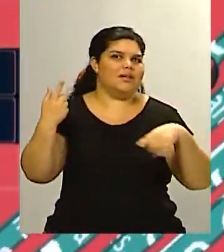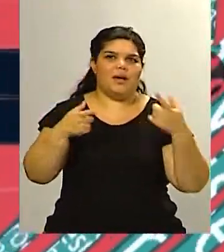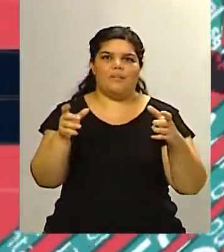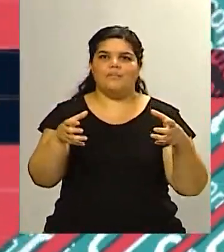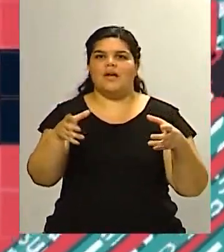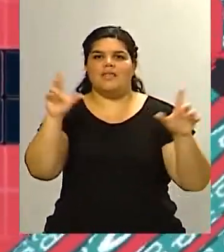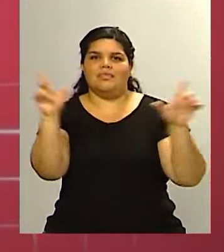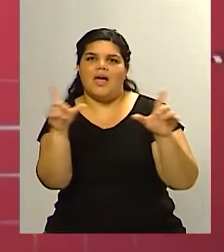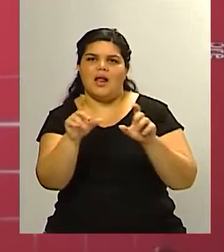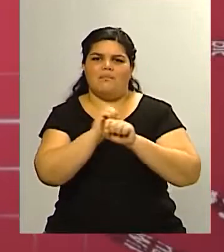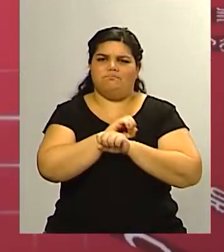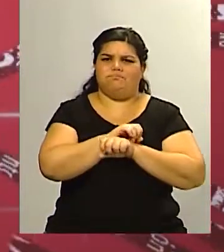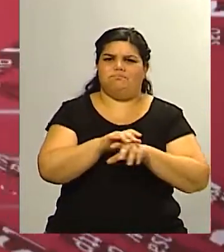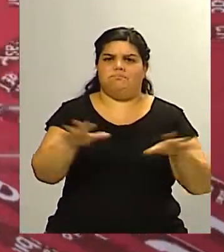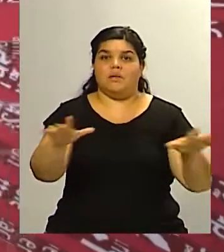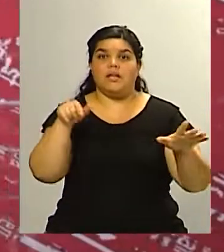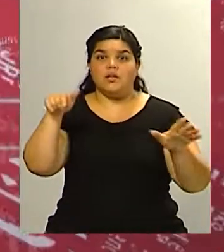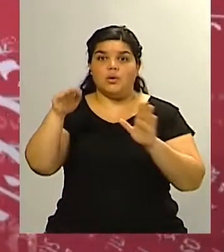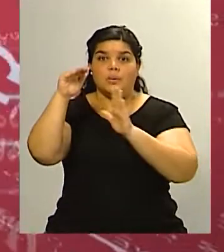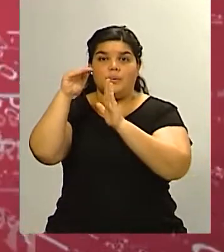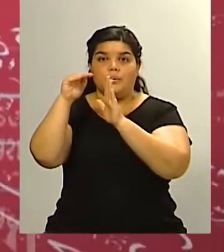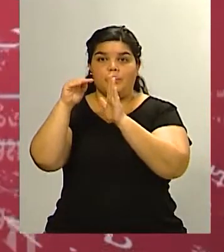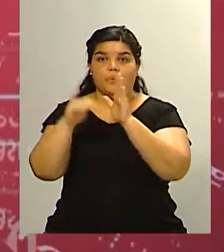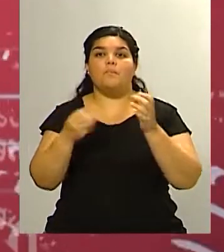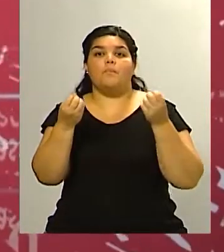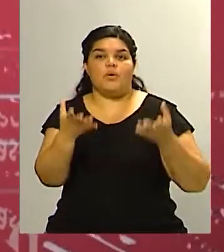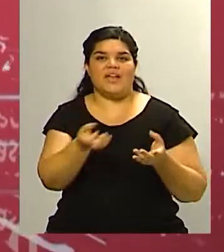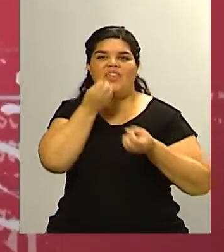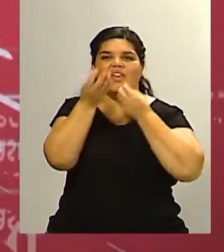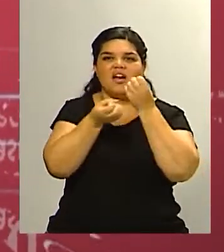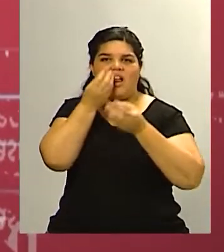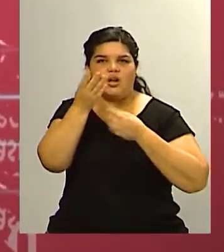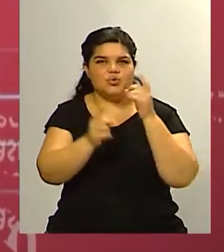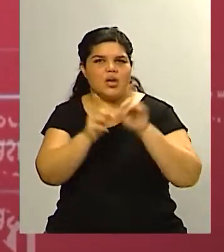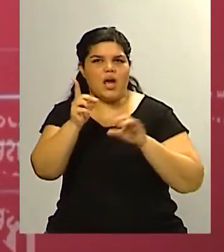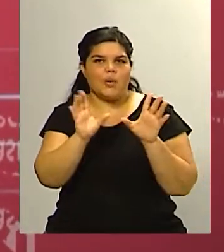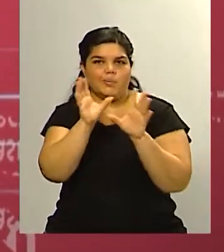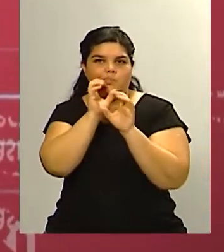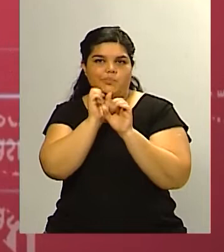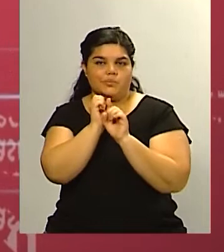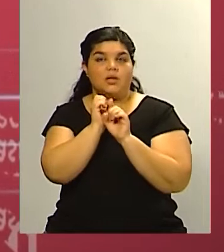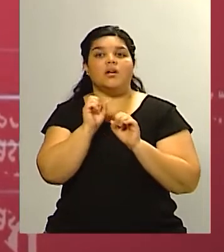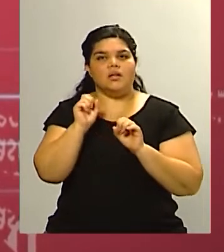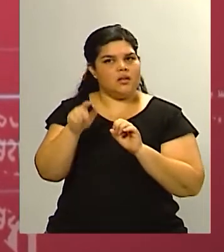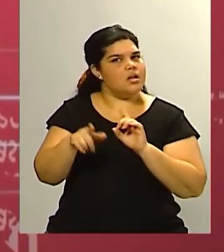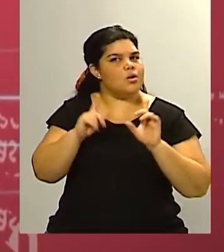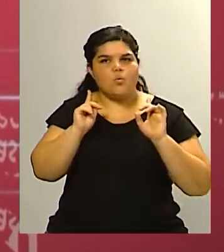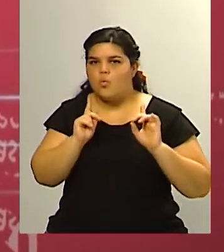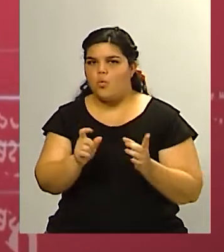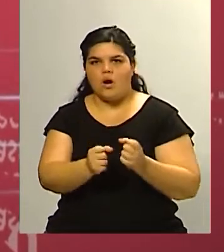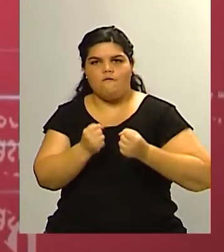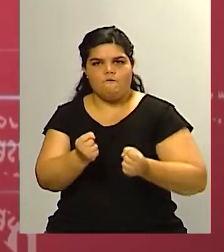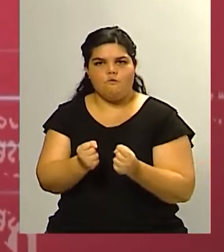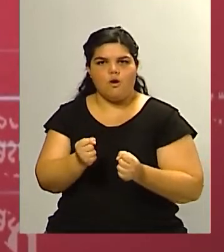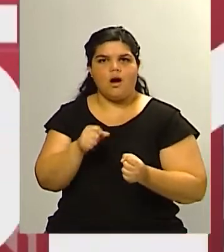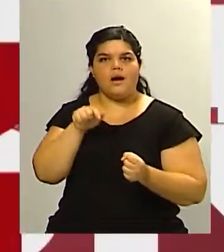eso bajó bastante tenía que ver con algunas declaraciones pero bueno vos nos acabás de contar que sigue pisando fuerte y el porcentaje